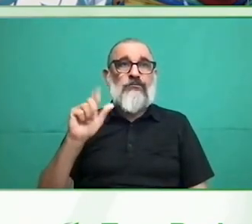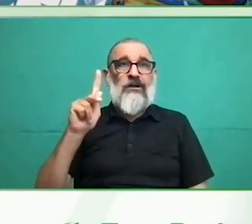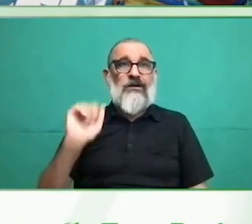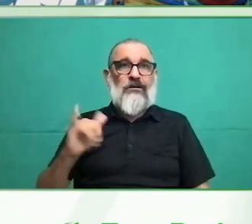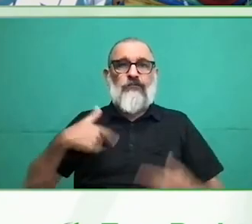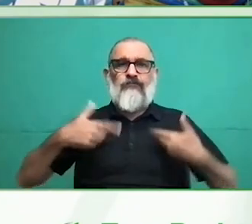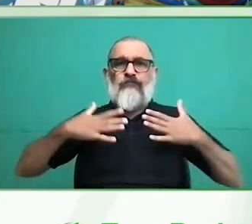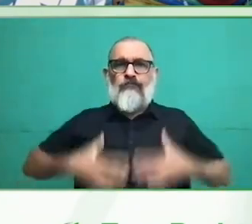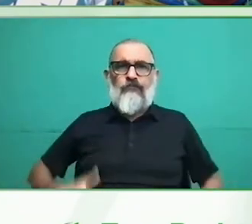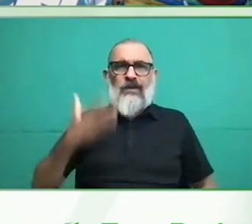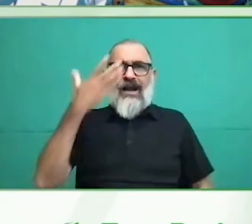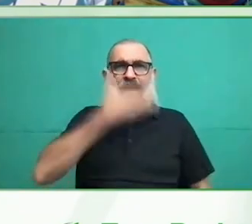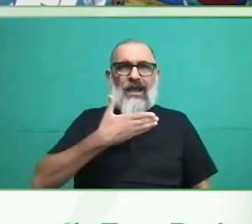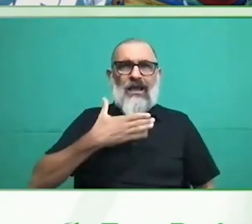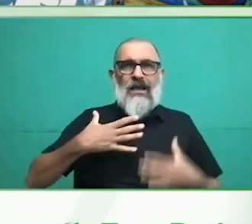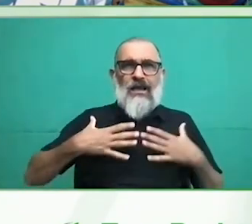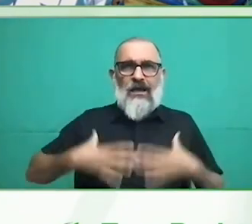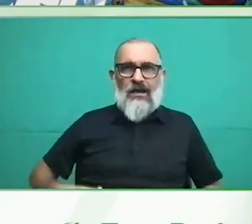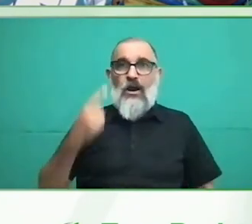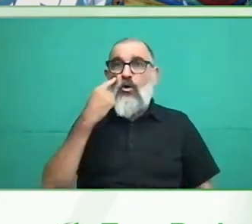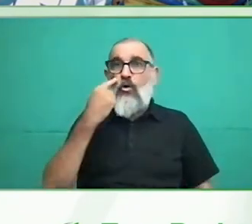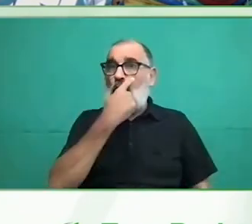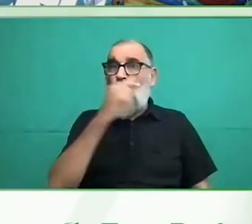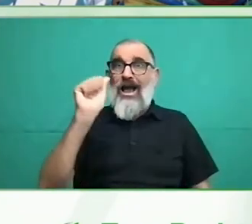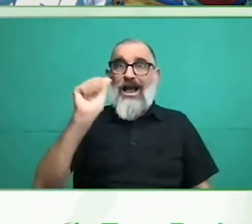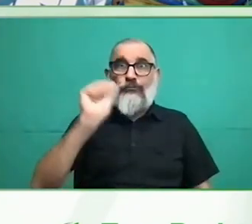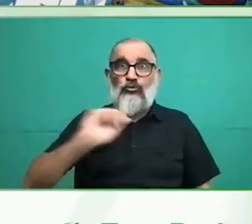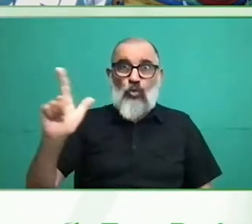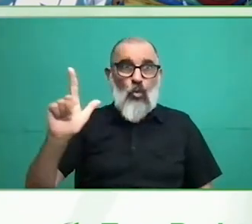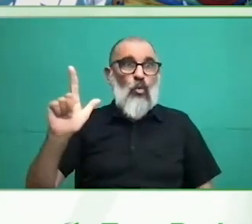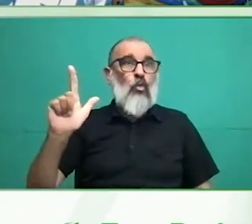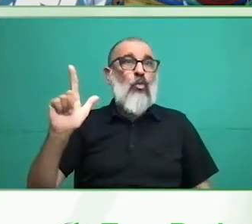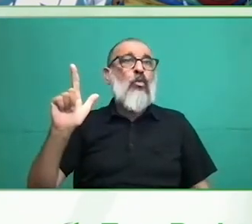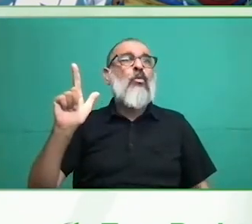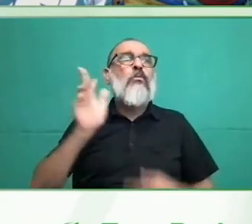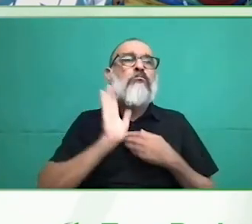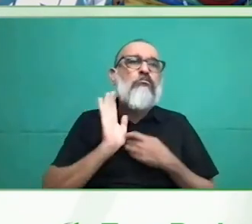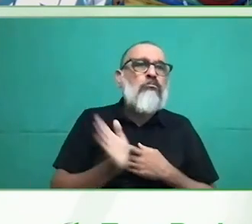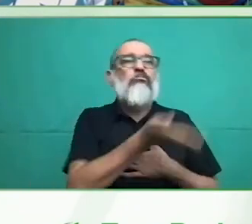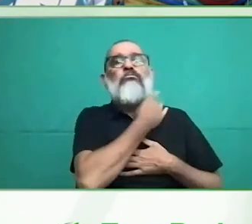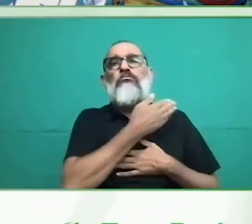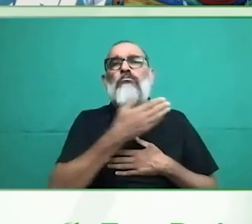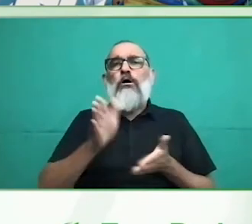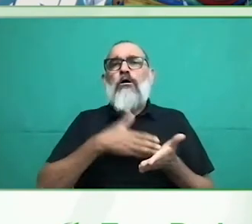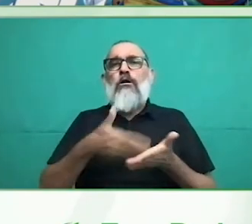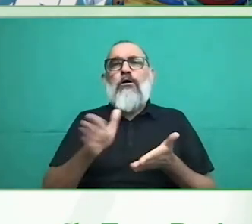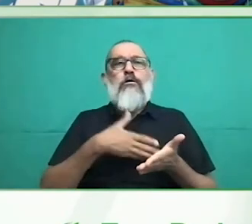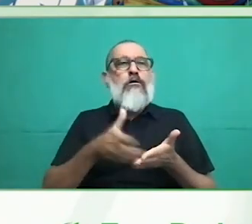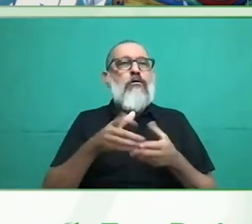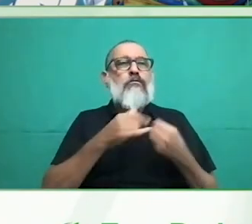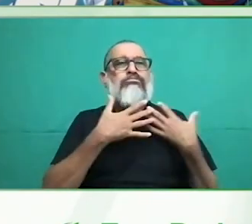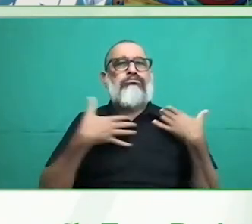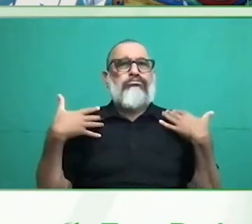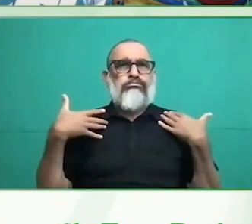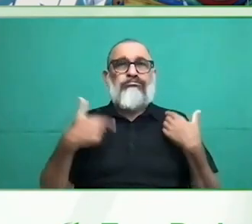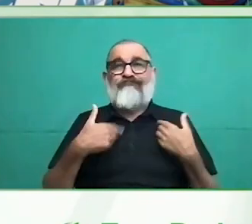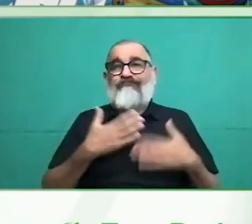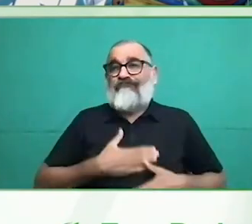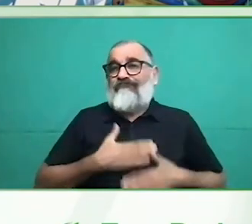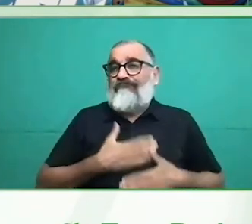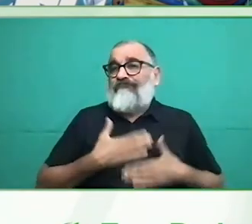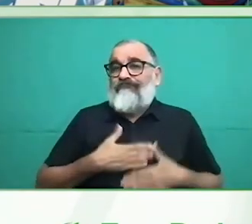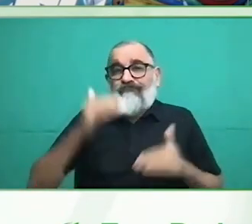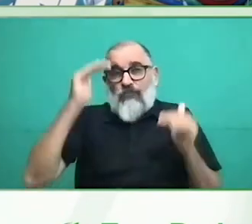ustedes. Y pues, ¿qué te puedo decir? Que nuestra fundación ha tenido una trayectoria ya de